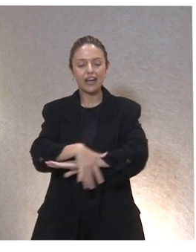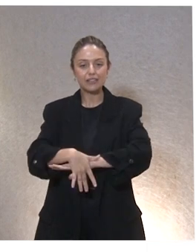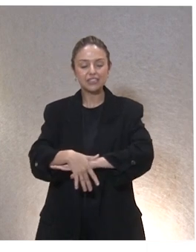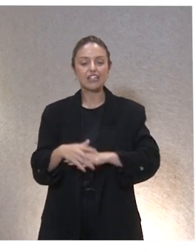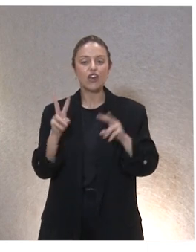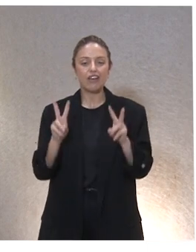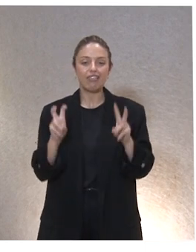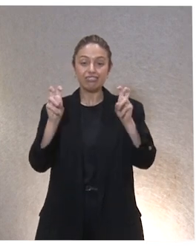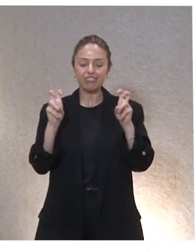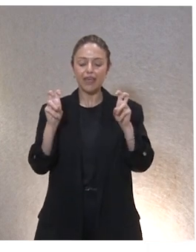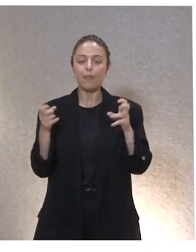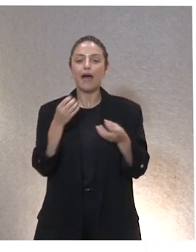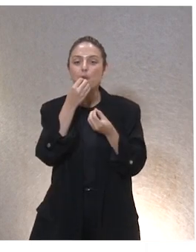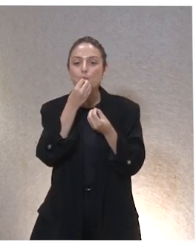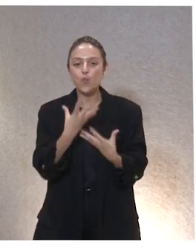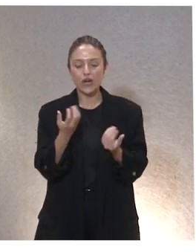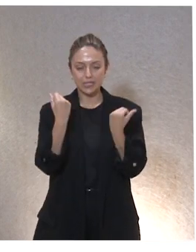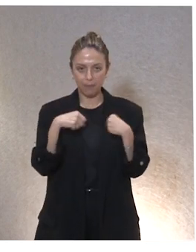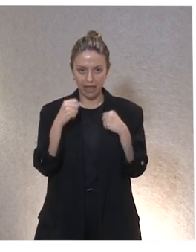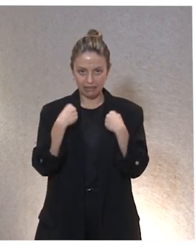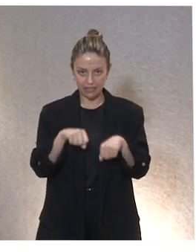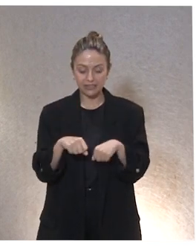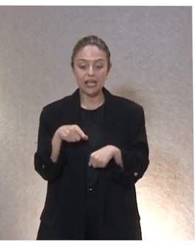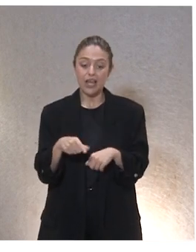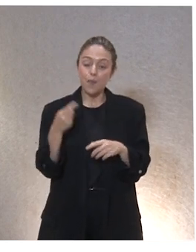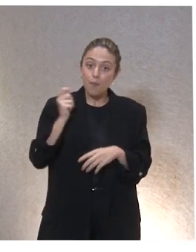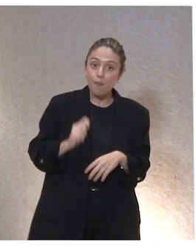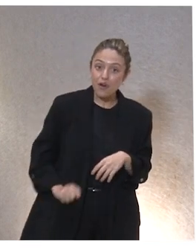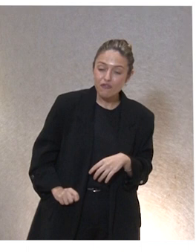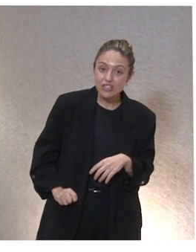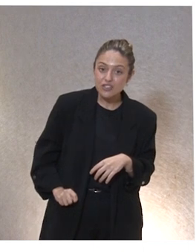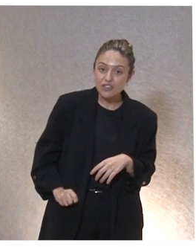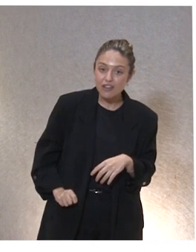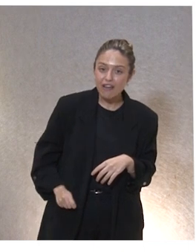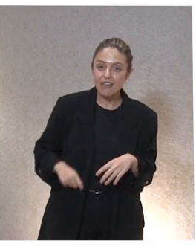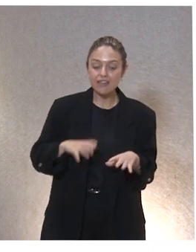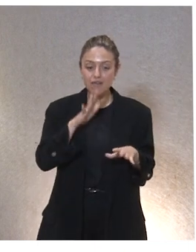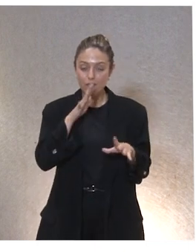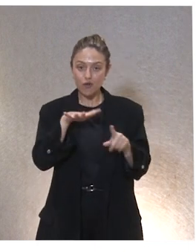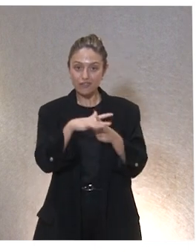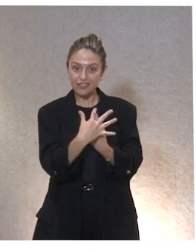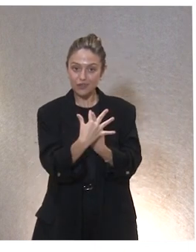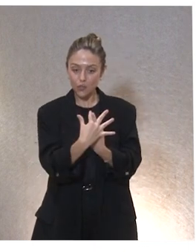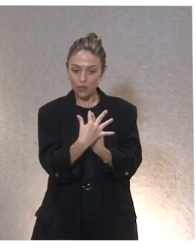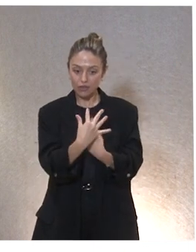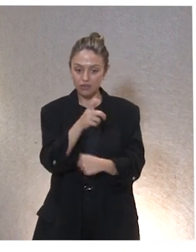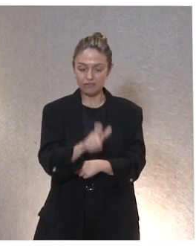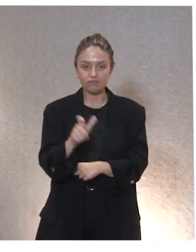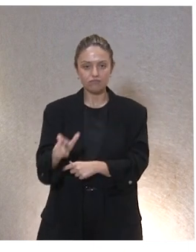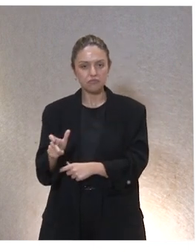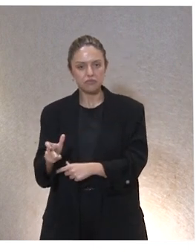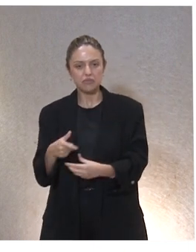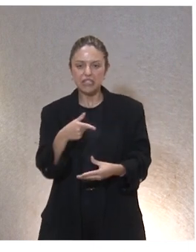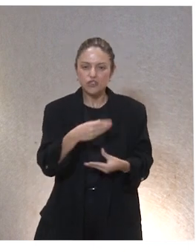buenas prácticas. Ya los profesionales, en función de situaciones que los chicos nos planteaban, me han hecho esto,